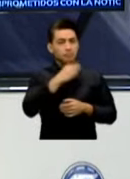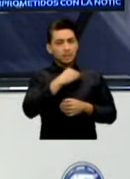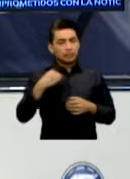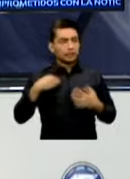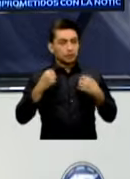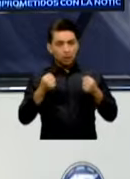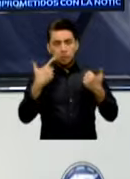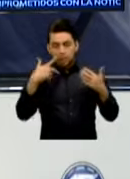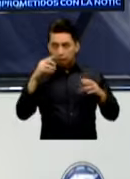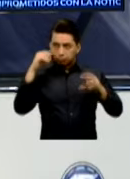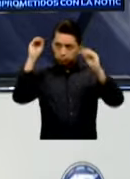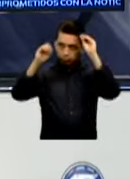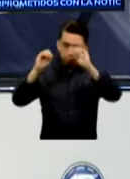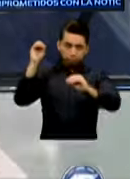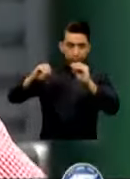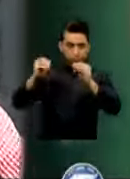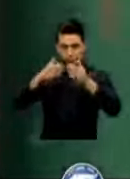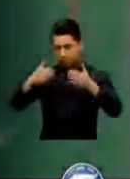14 días